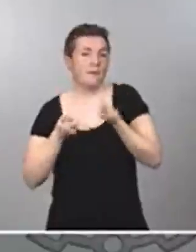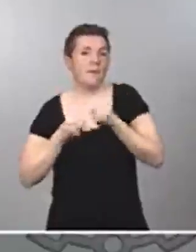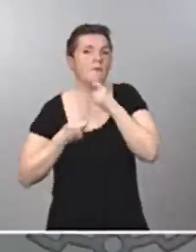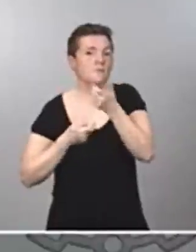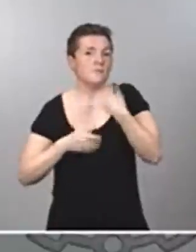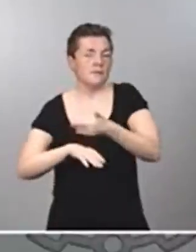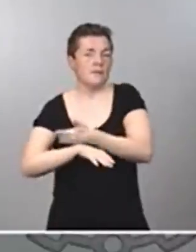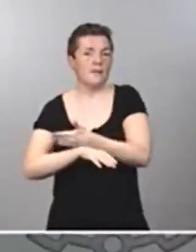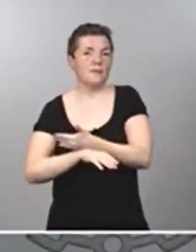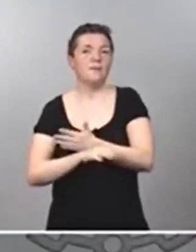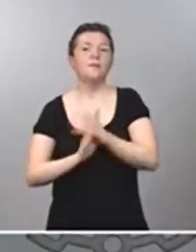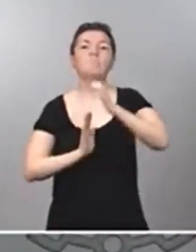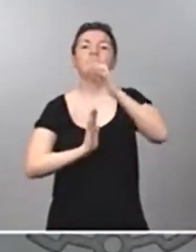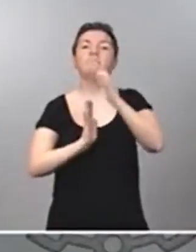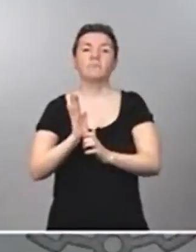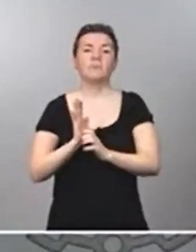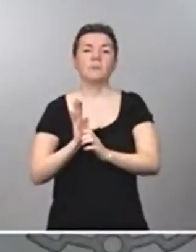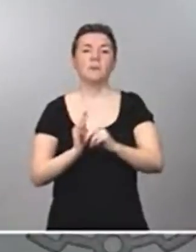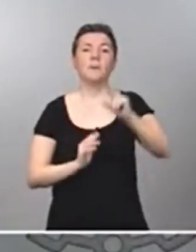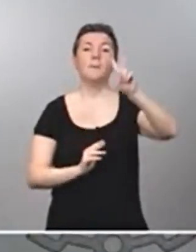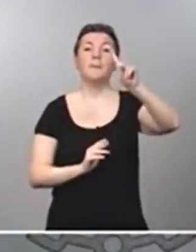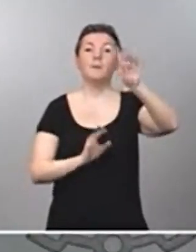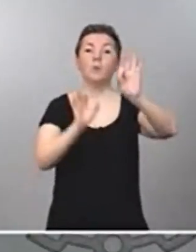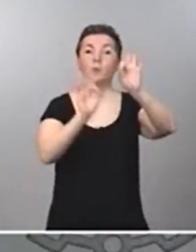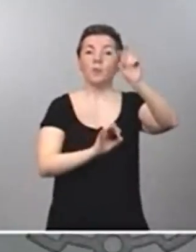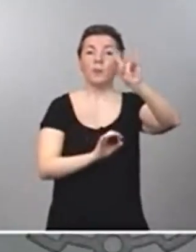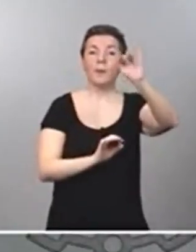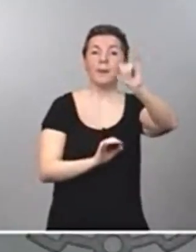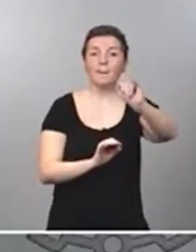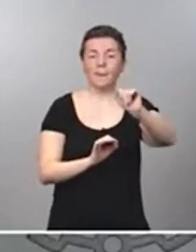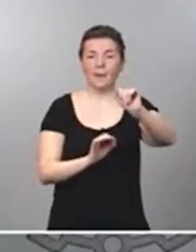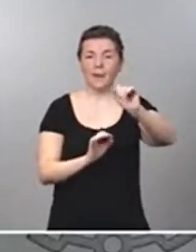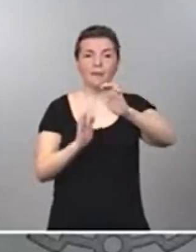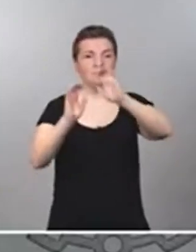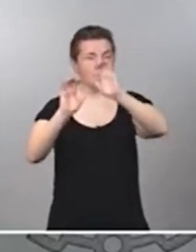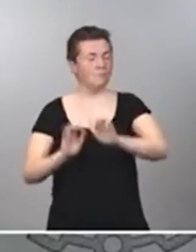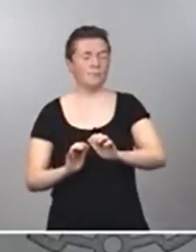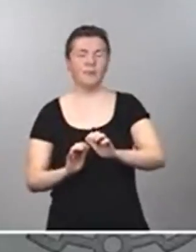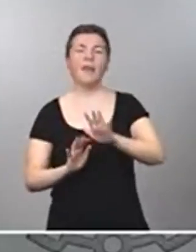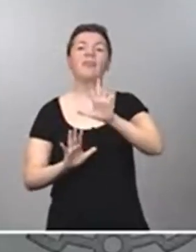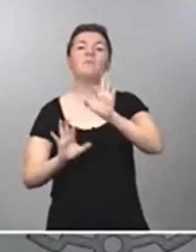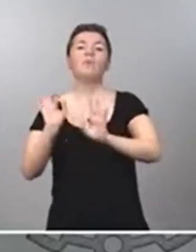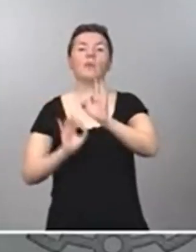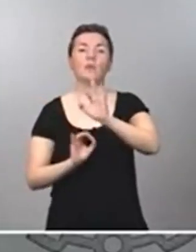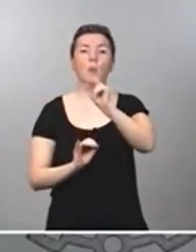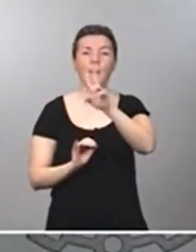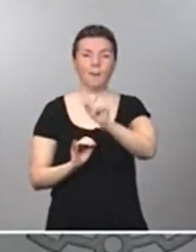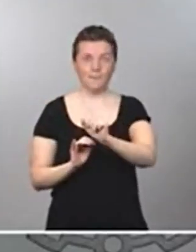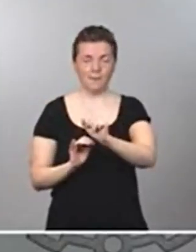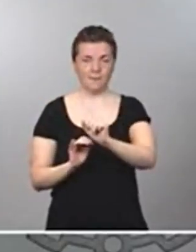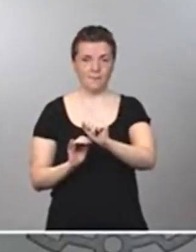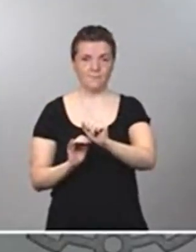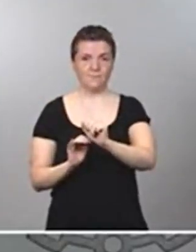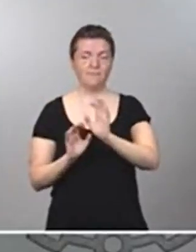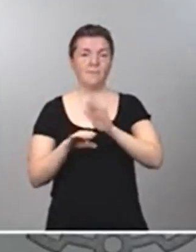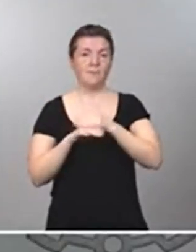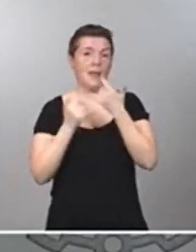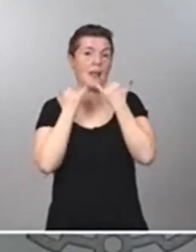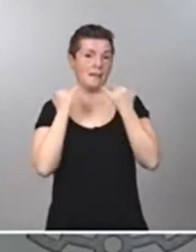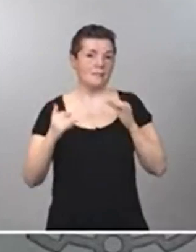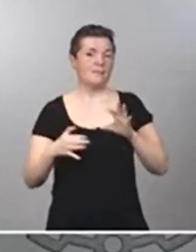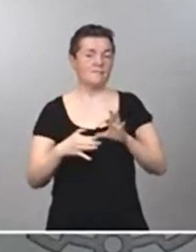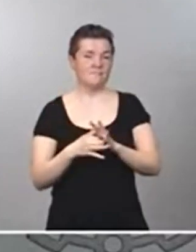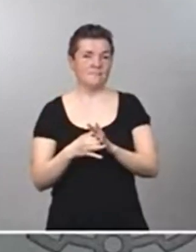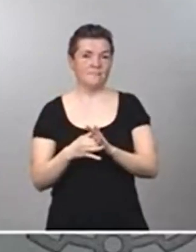Una rebaja del 21 al tipo reducido del 10% del IVA aplicable a la electricidad para